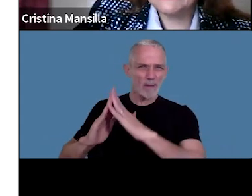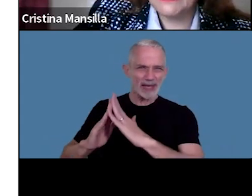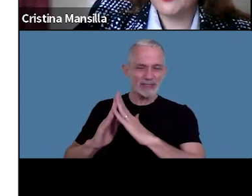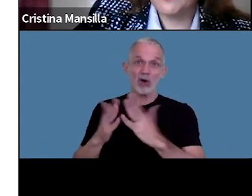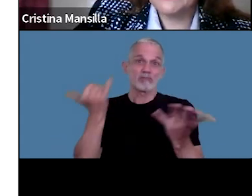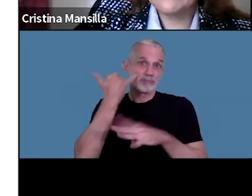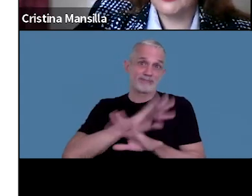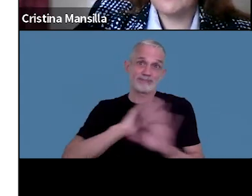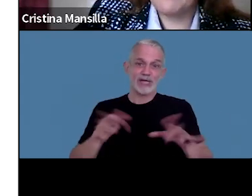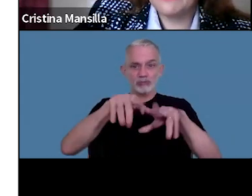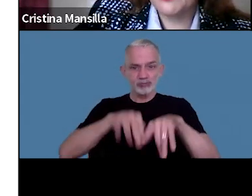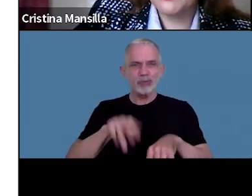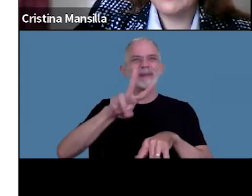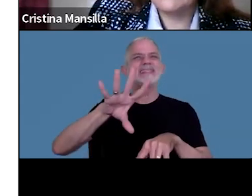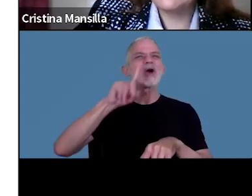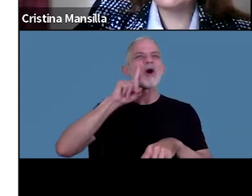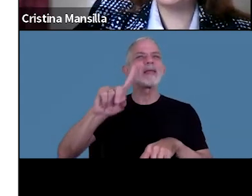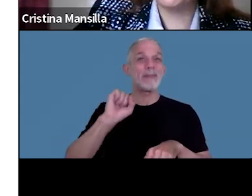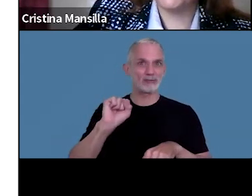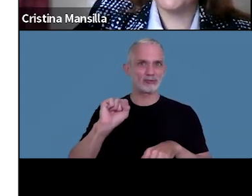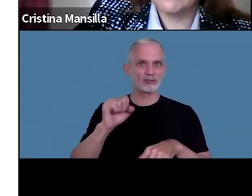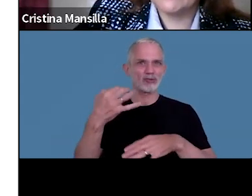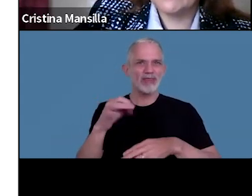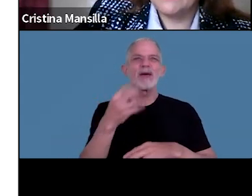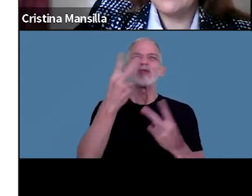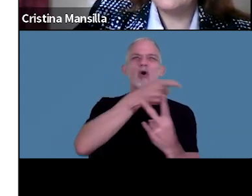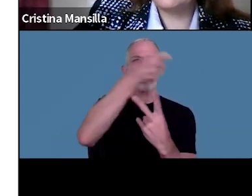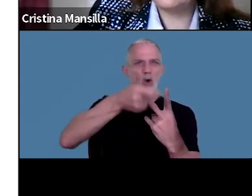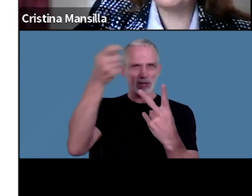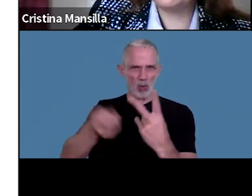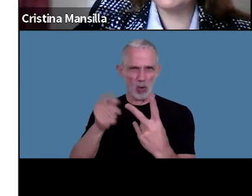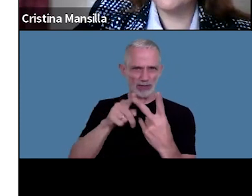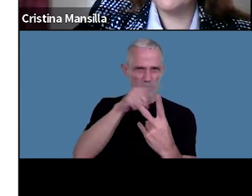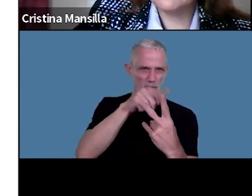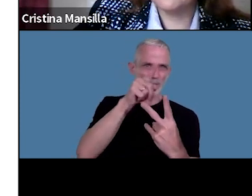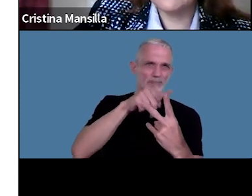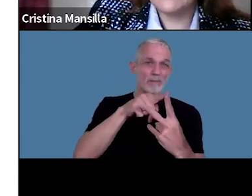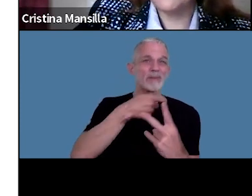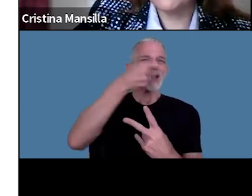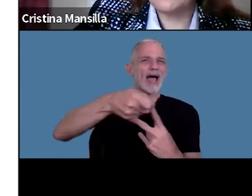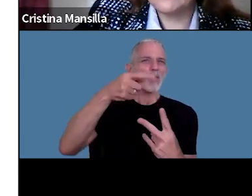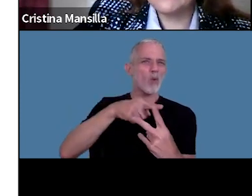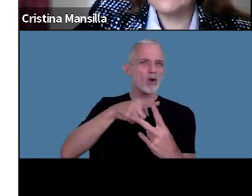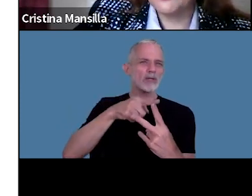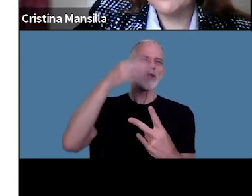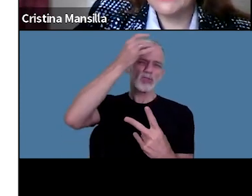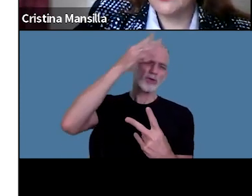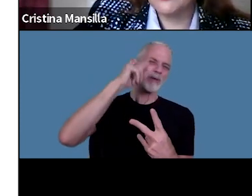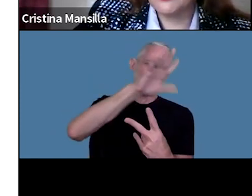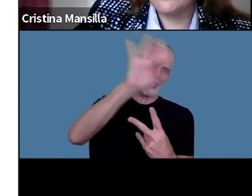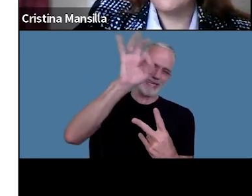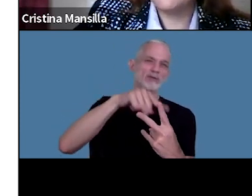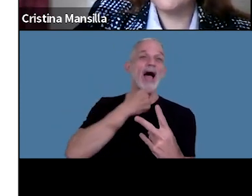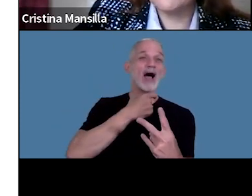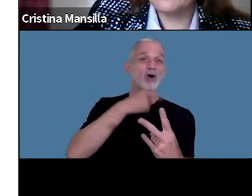ingresado estos 25 mil pesos en dos cuotas la primer cuota o sea 12 mil 500 en